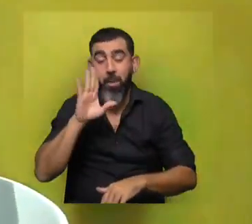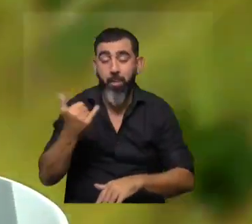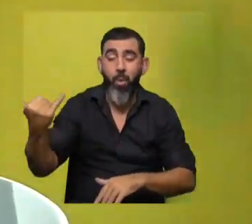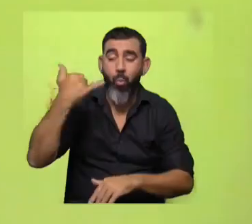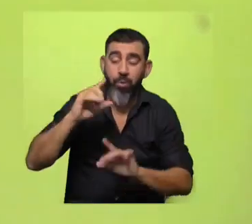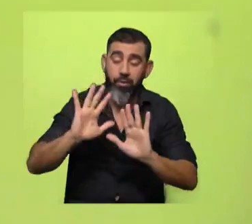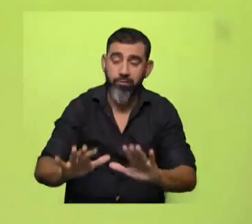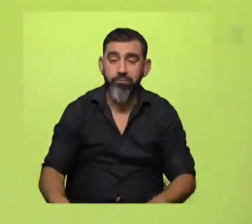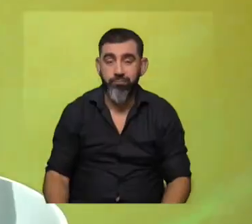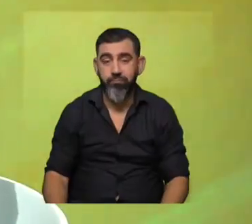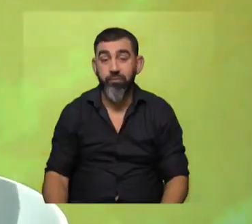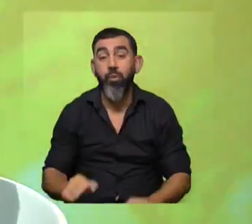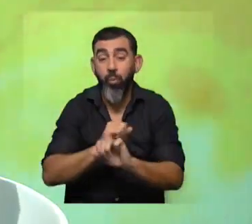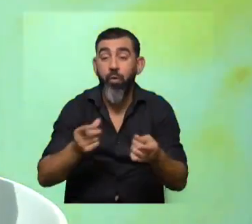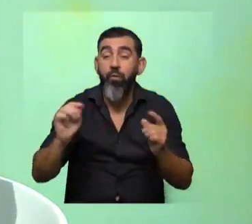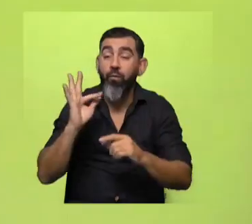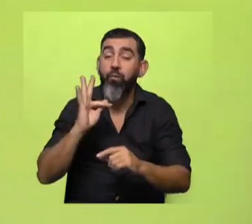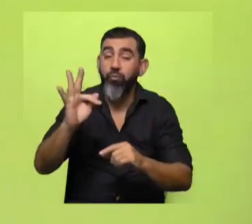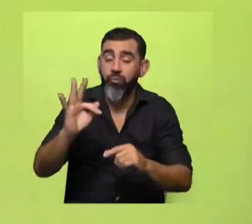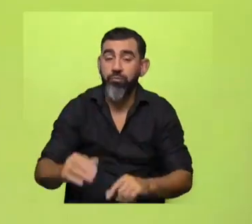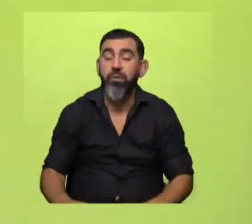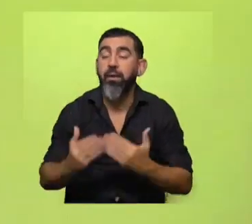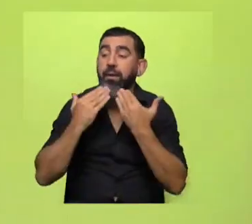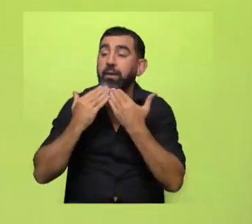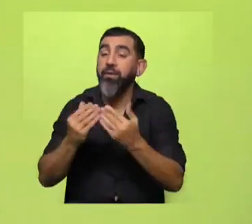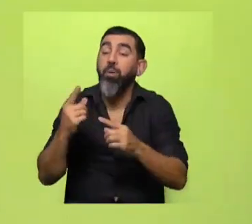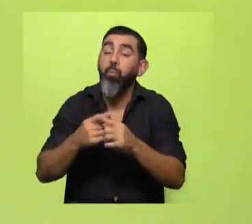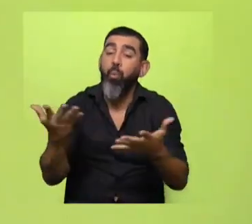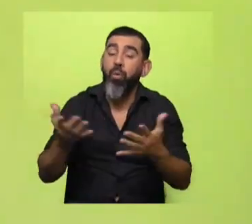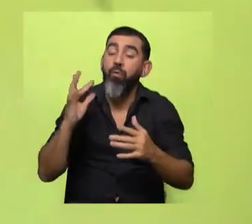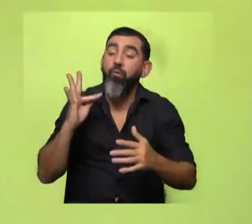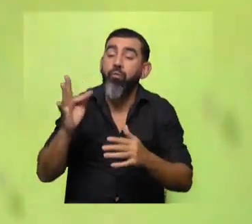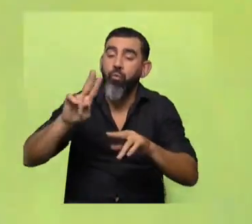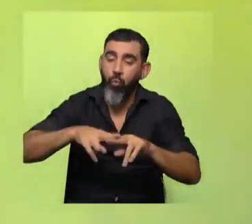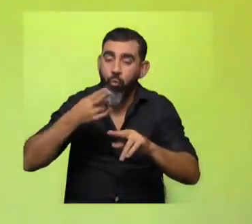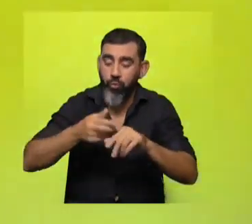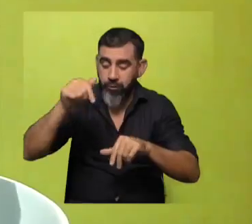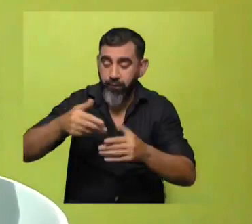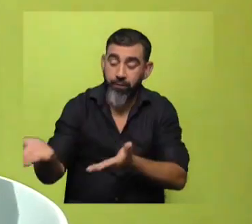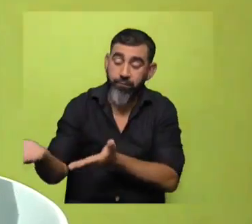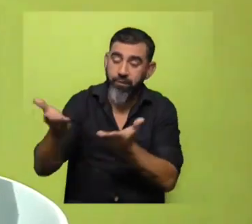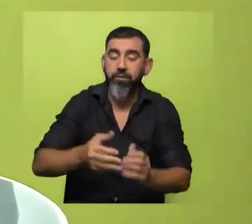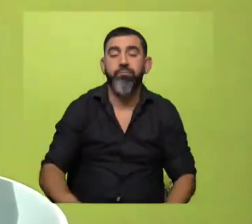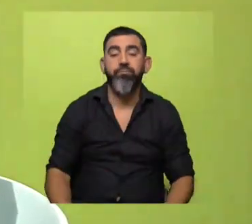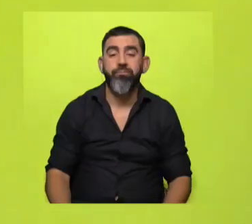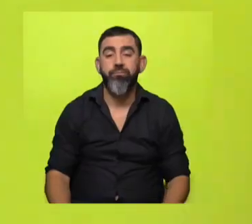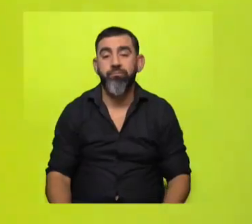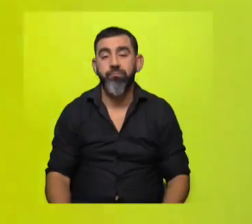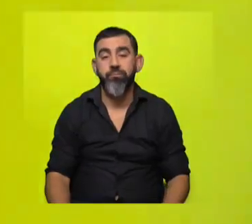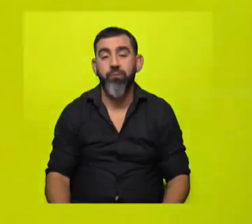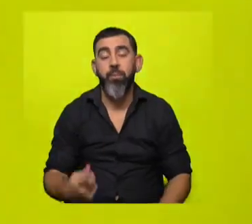abuelos. Pero puede volver. Seguramente. Verónica Piñero, gracias por ahora y a cuenta de más, la dejamos por acá. Seguro. Hasta pronto.